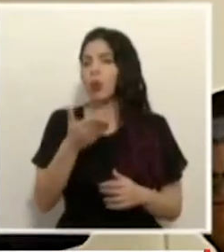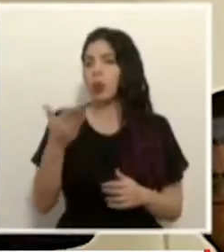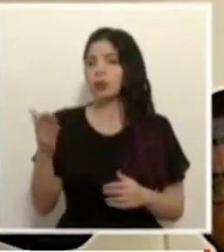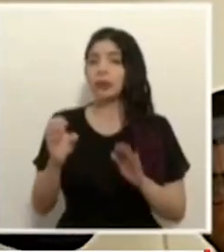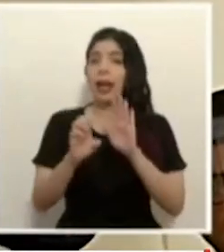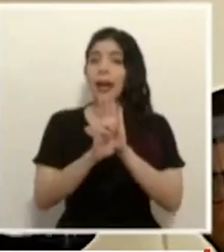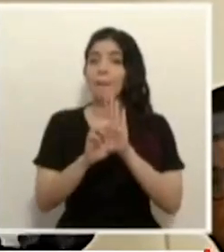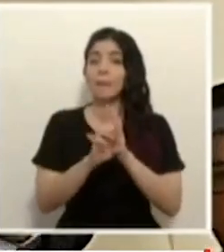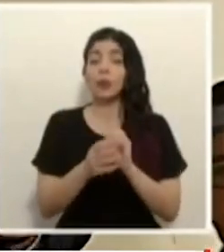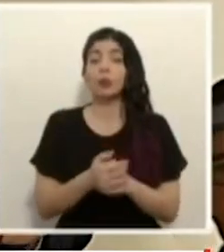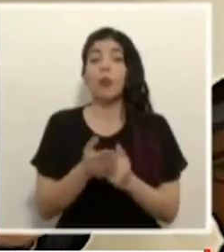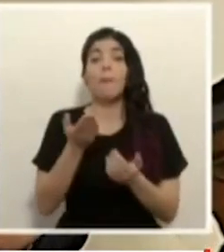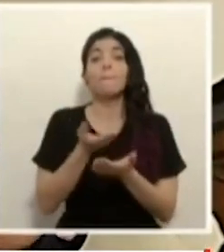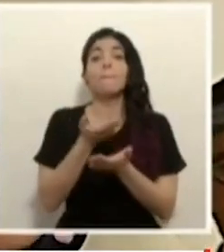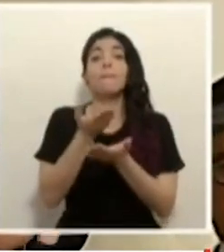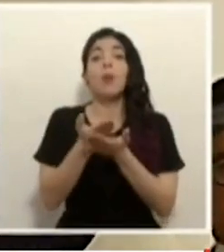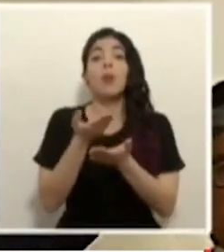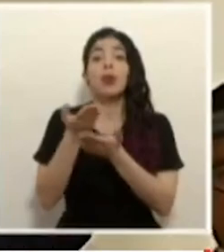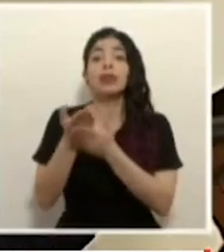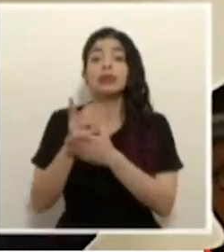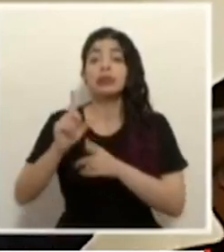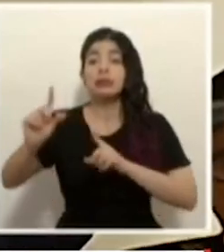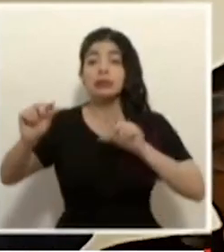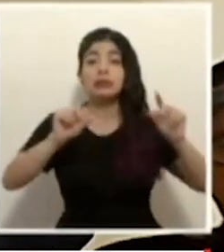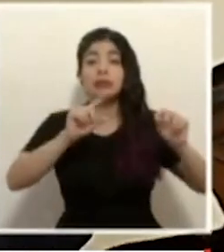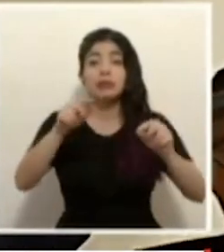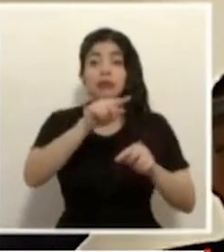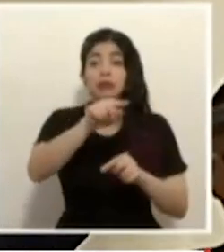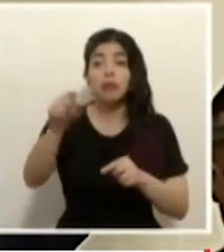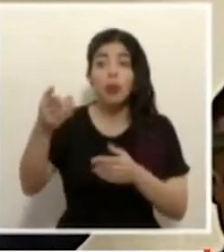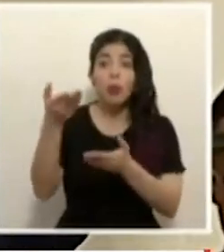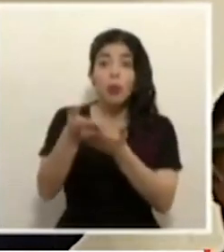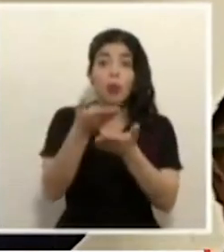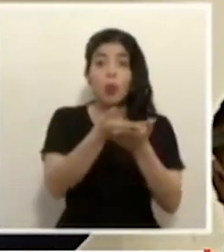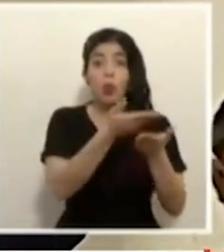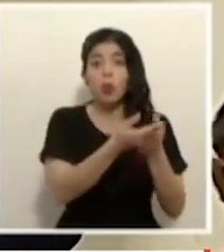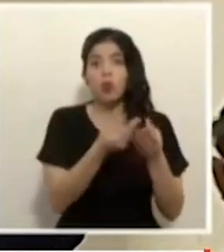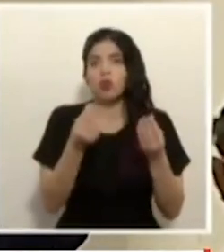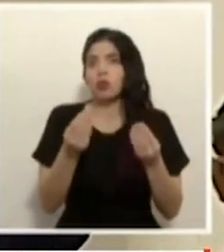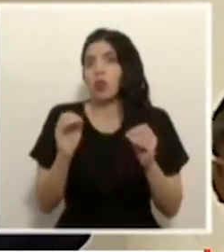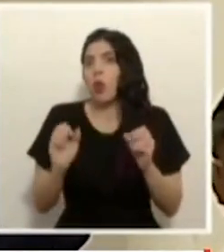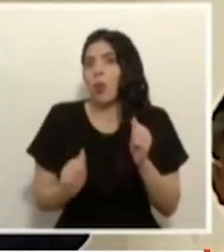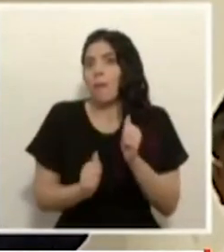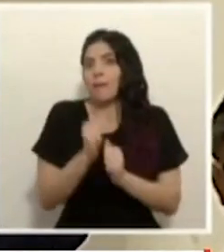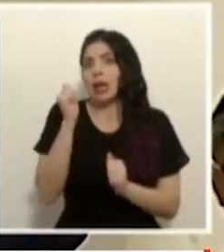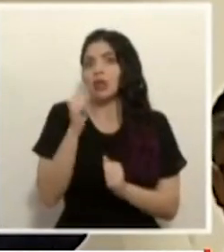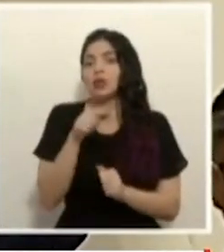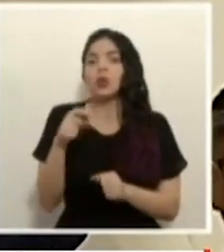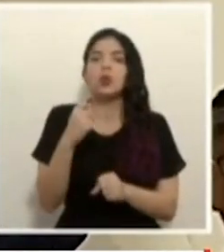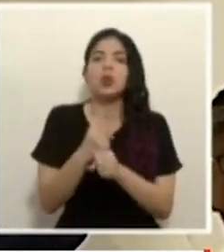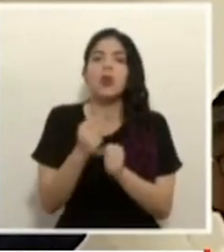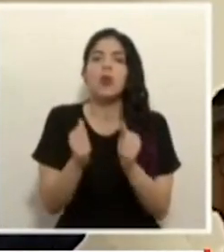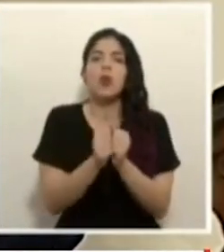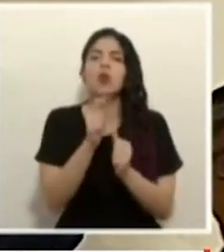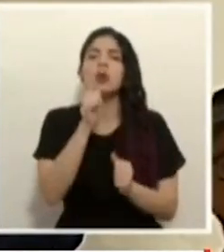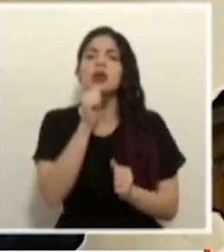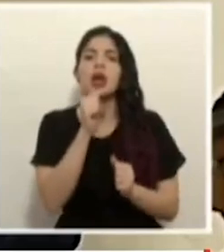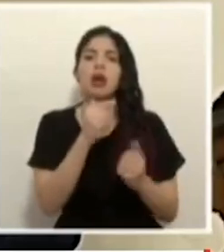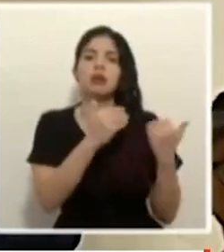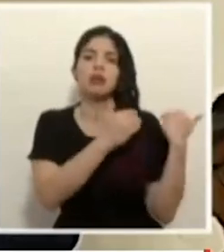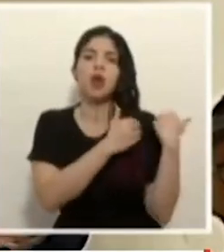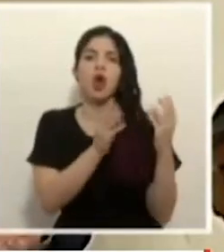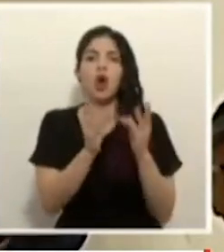ejemplo las propuestas desde lo local muchas si no la gran mayoría se trabajan con la comisión de emergencias